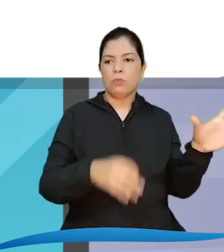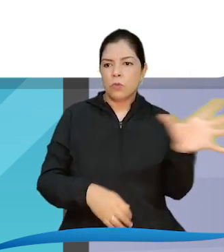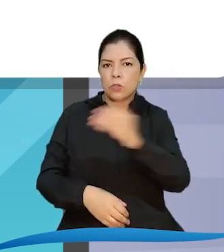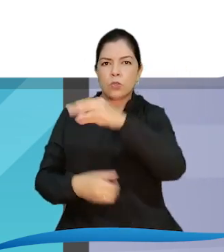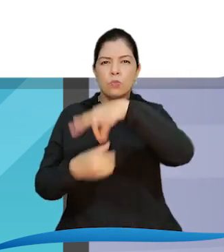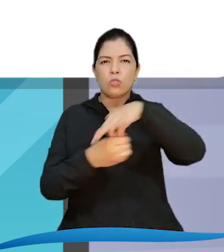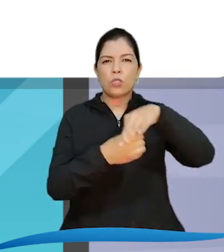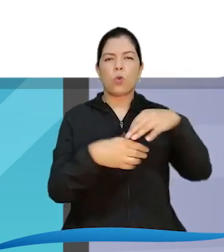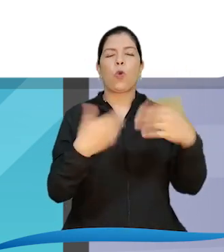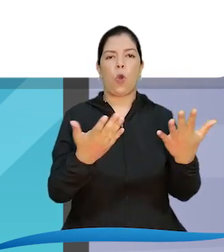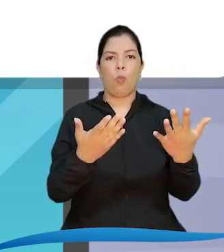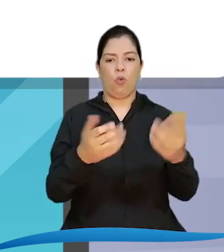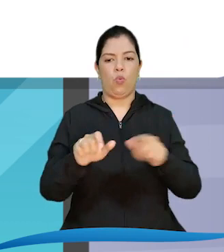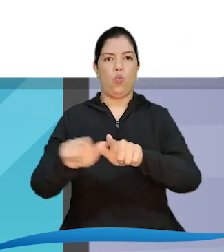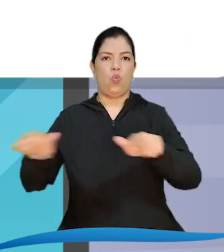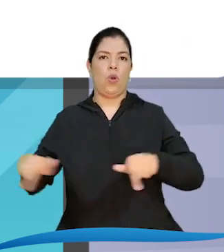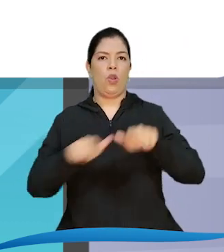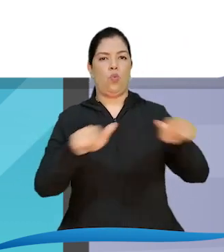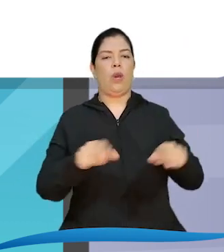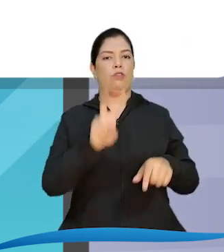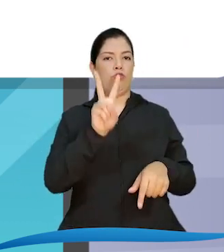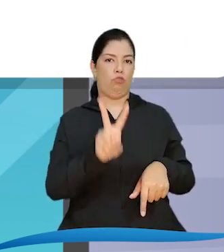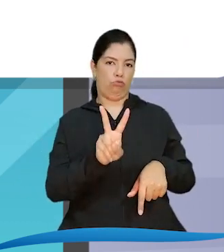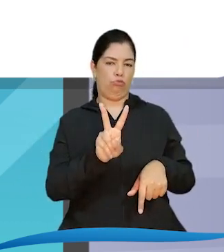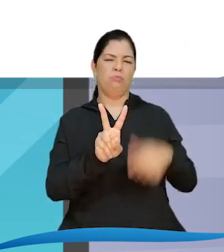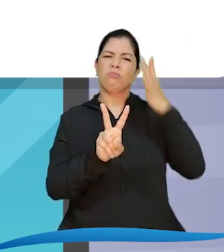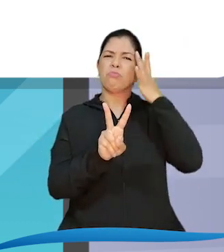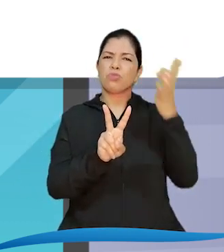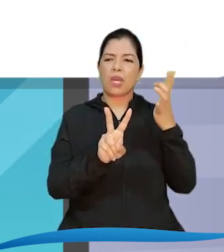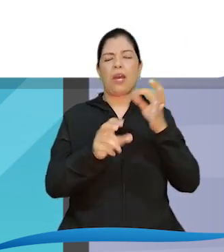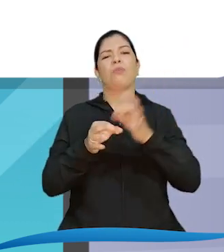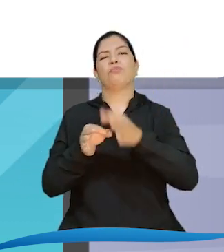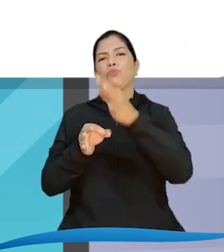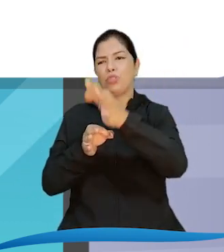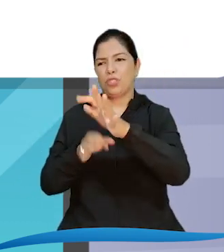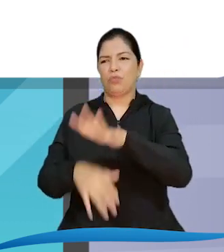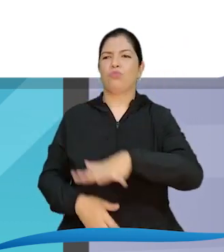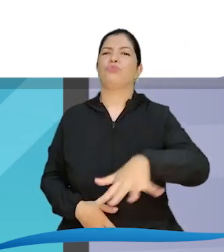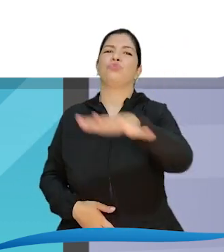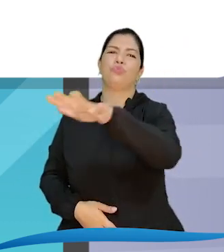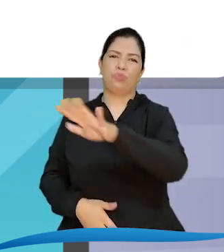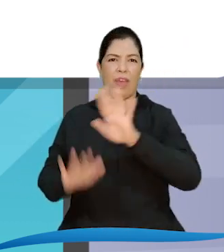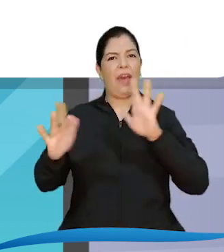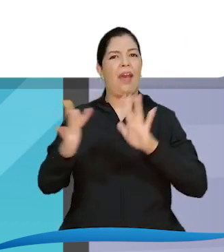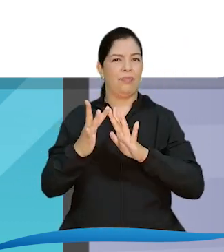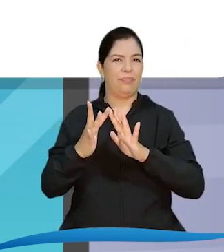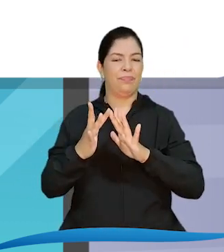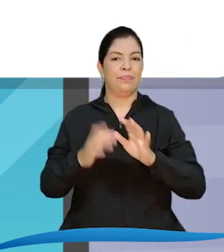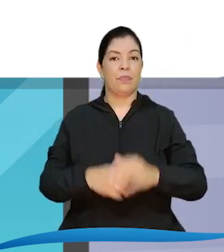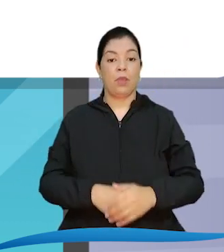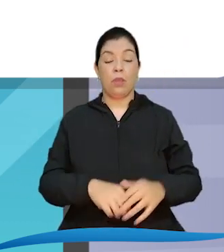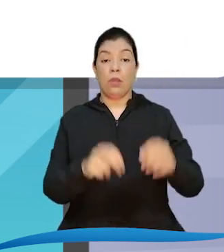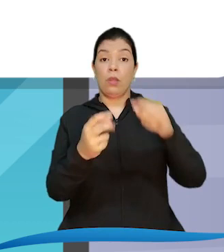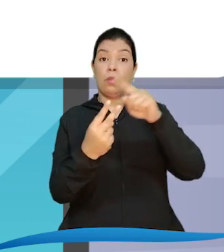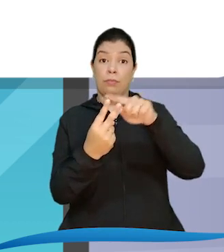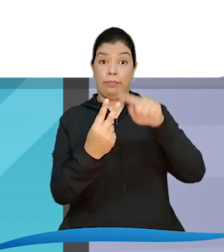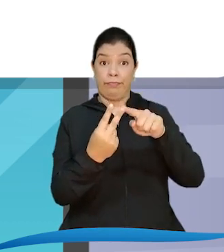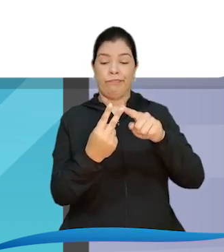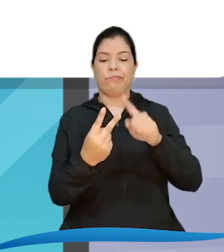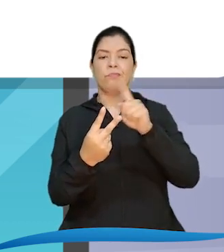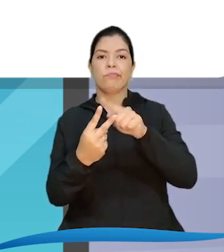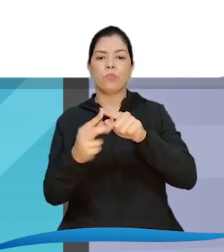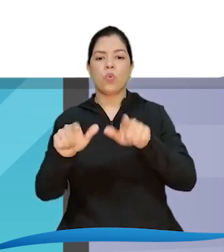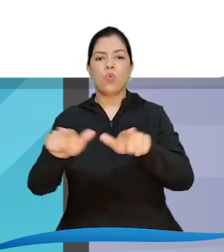en dos puestos de votación, eso en razón a las condiciones del municipio Entonces uno permanecerá fijo en la